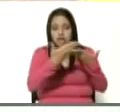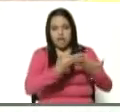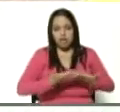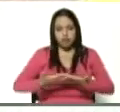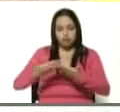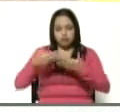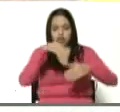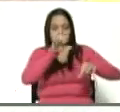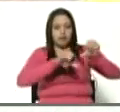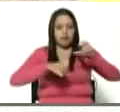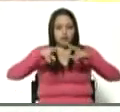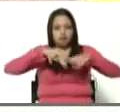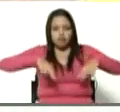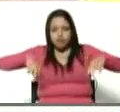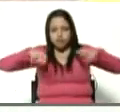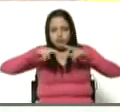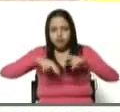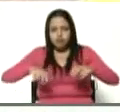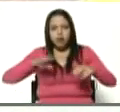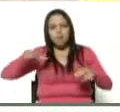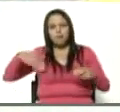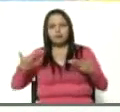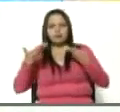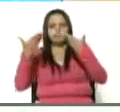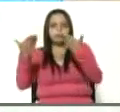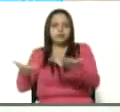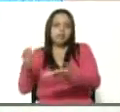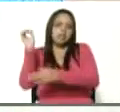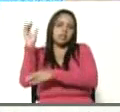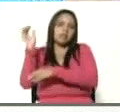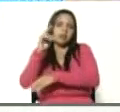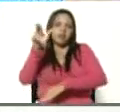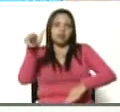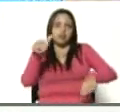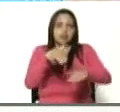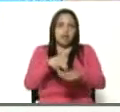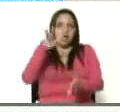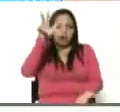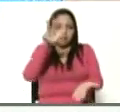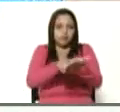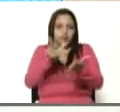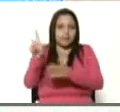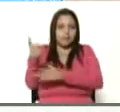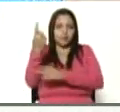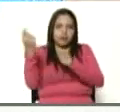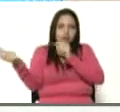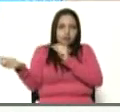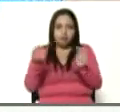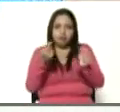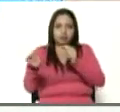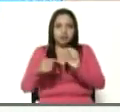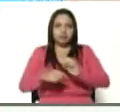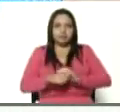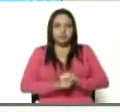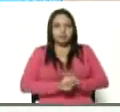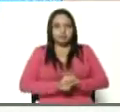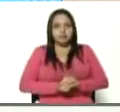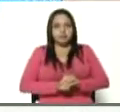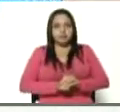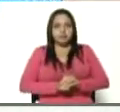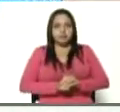revisión, para llevar ante la plenaria para su aprobación en primera discusión de